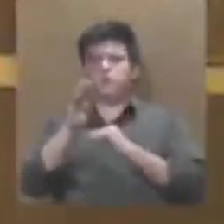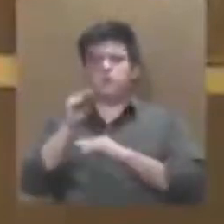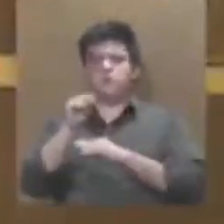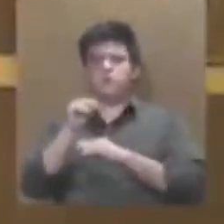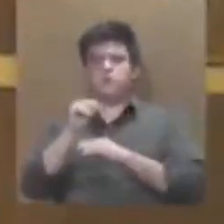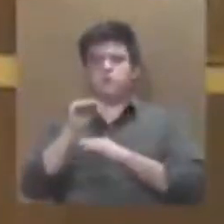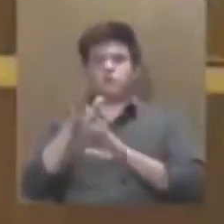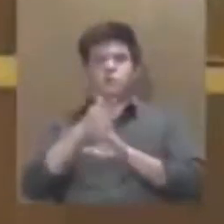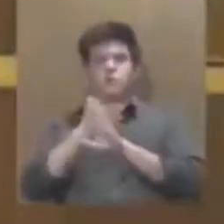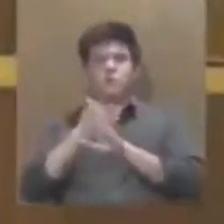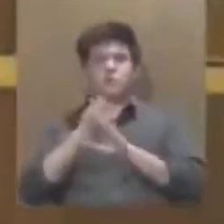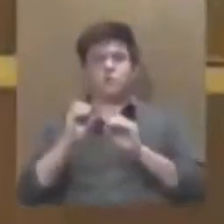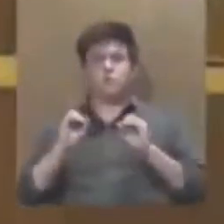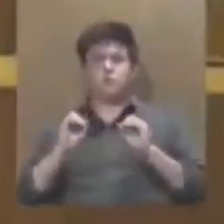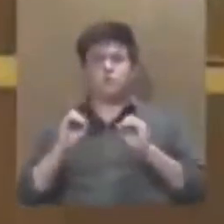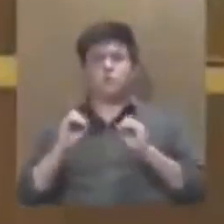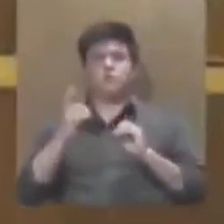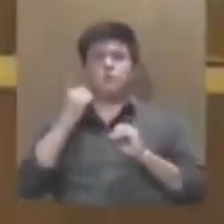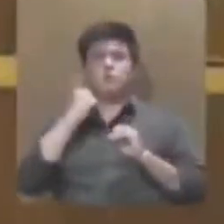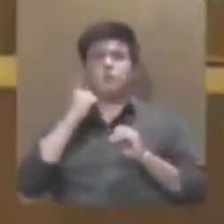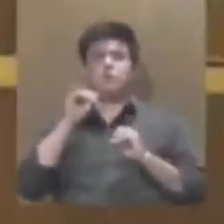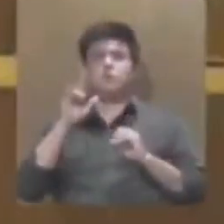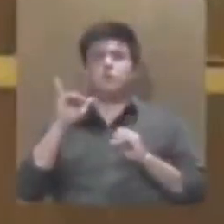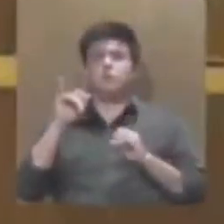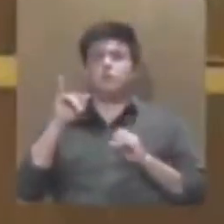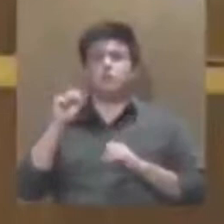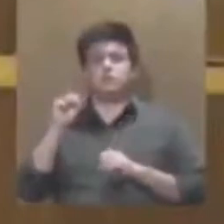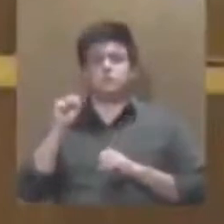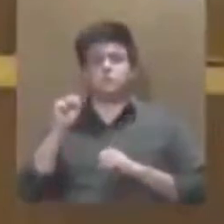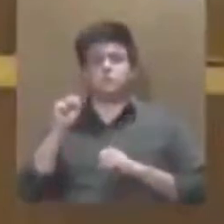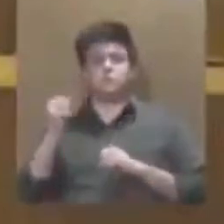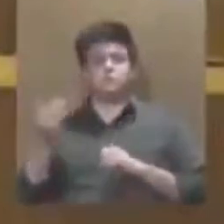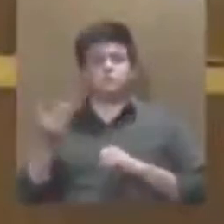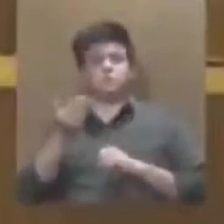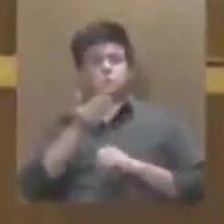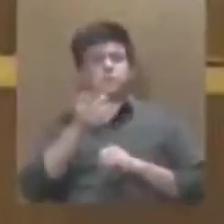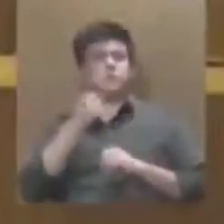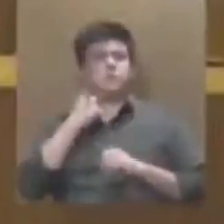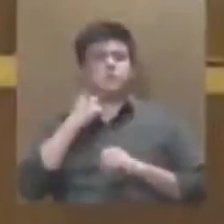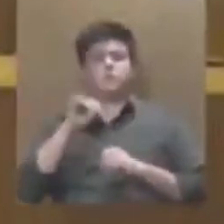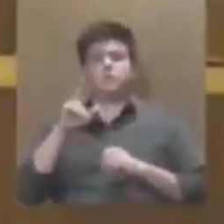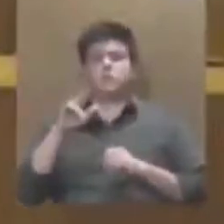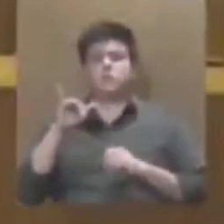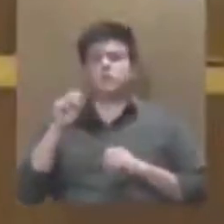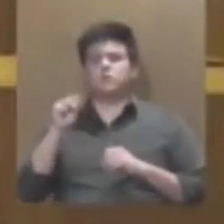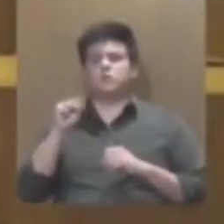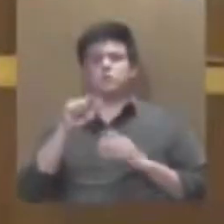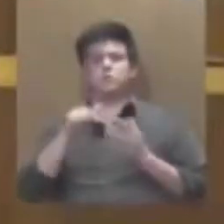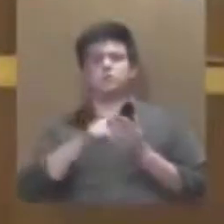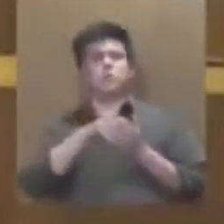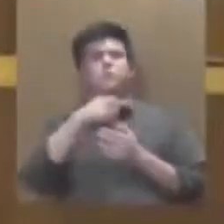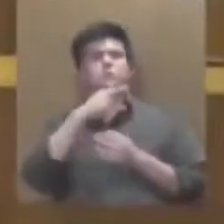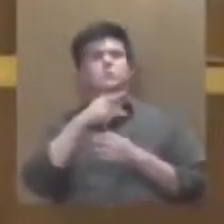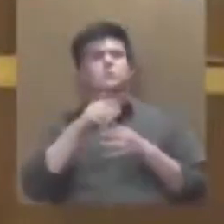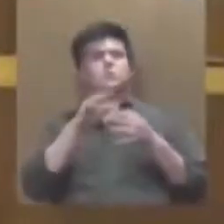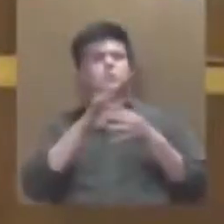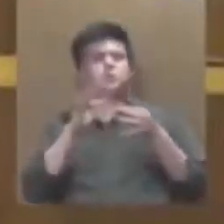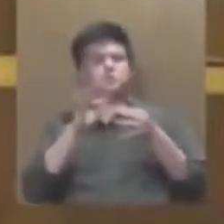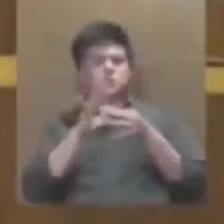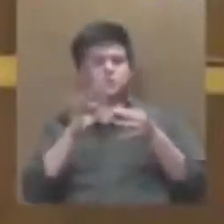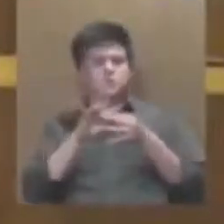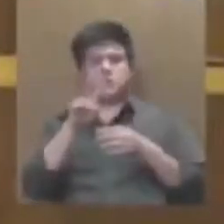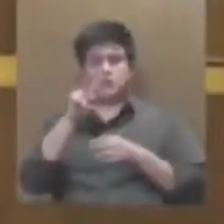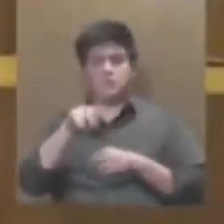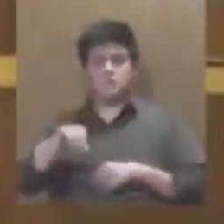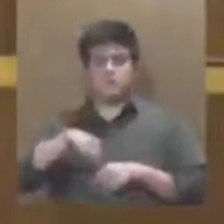en contra a la diputada Iraíz se le concede el uso de la palabra a la diputada Iraíz desde su lugar desde su